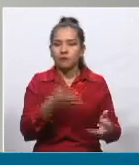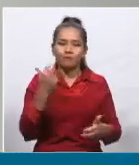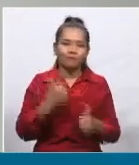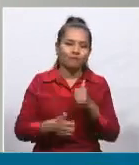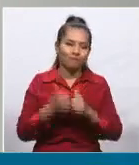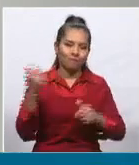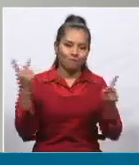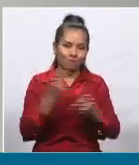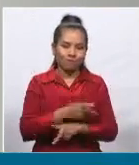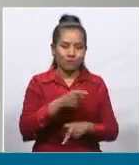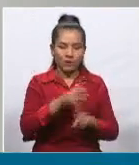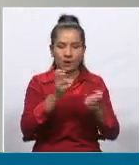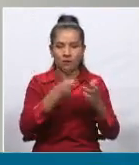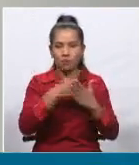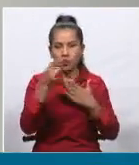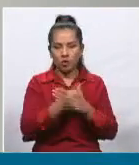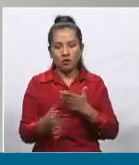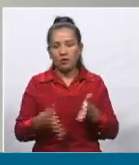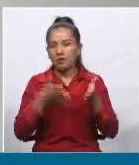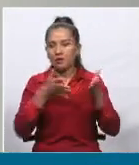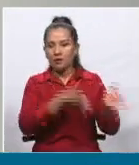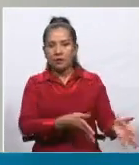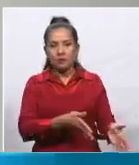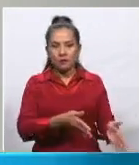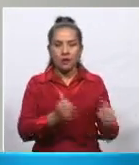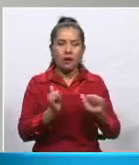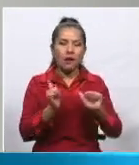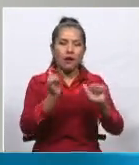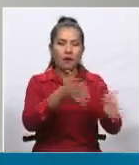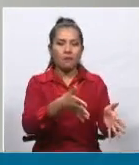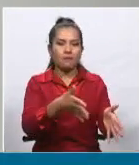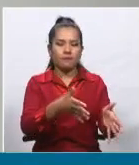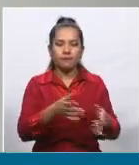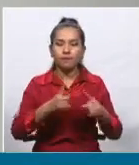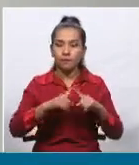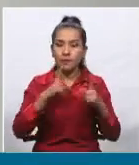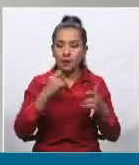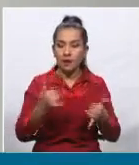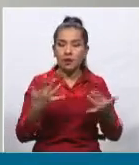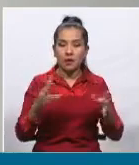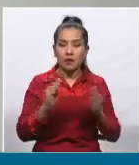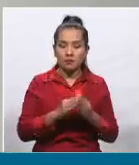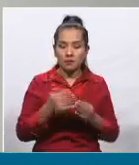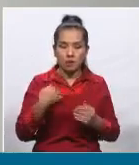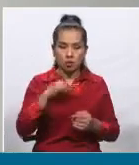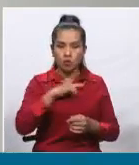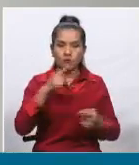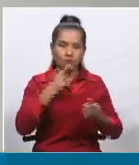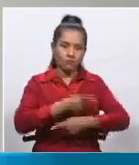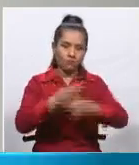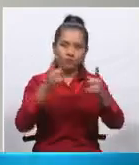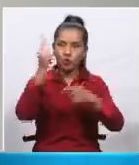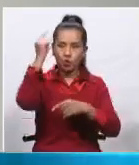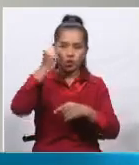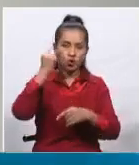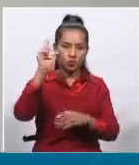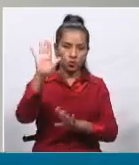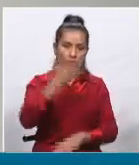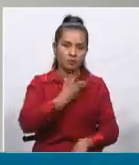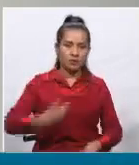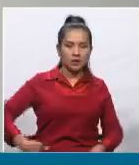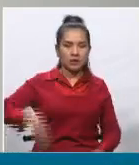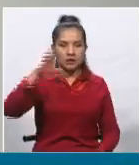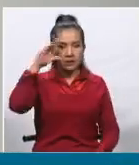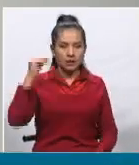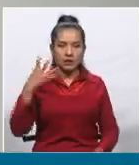este fue uno de los proyectos que abandonaron. Hoy en día estamos nosotros anunciando que el gobierno del presidente Lucho Arce está